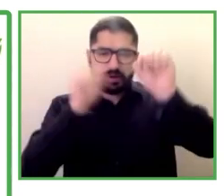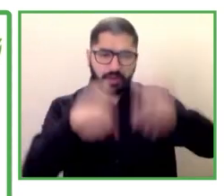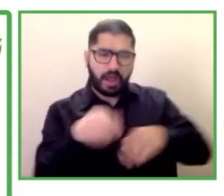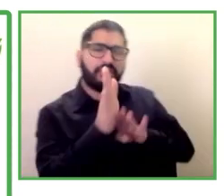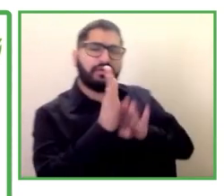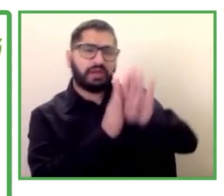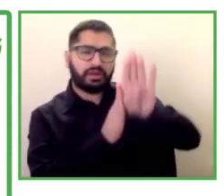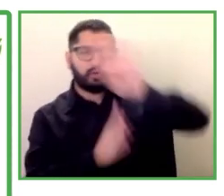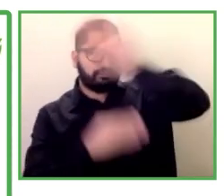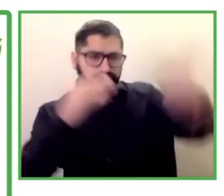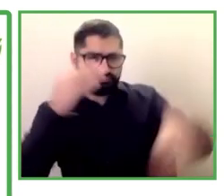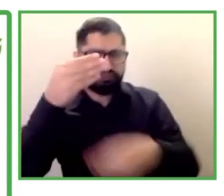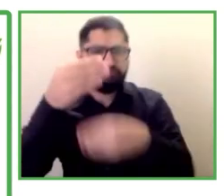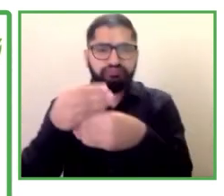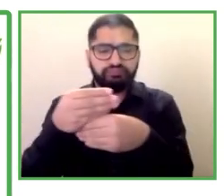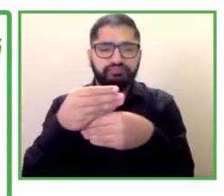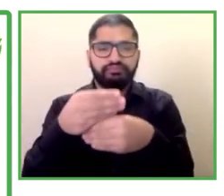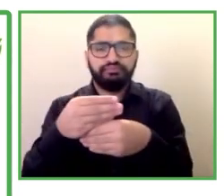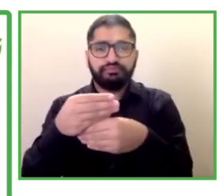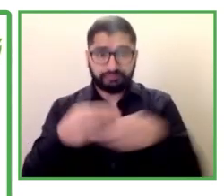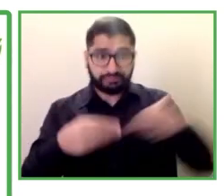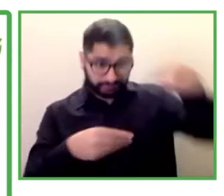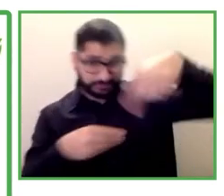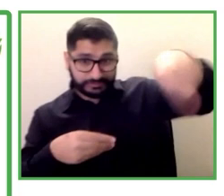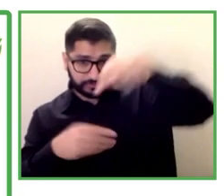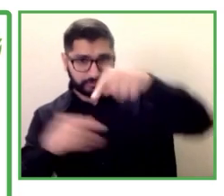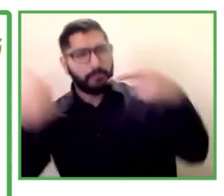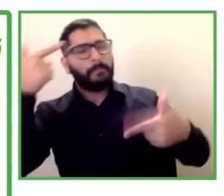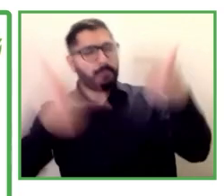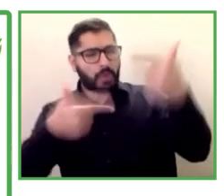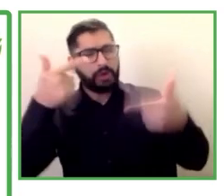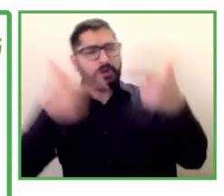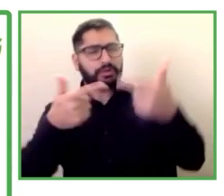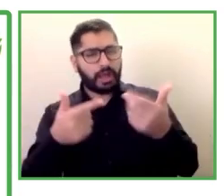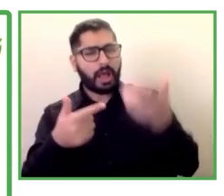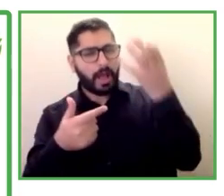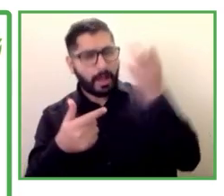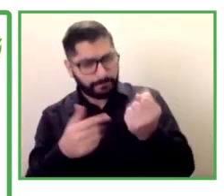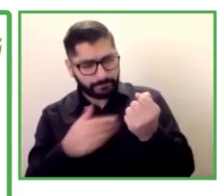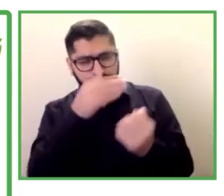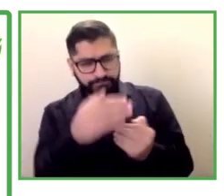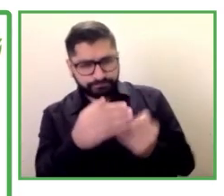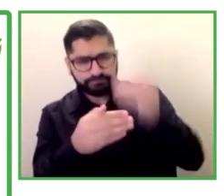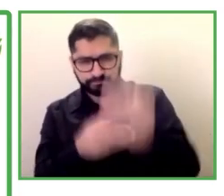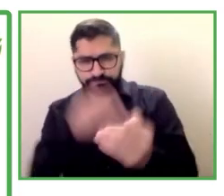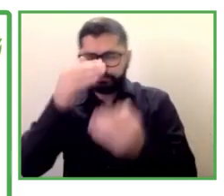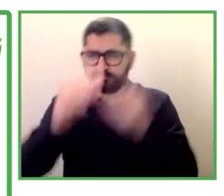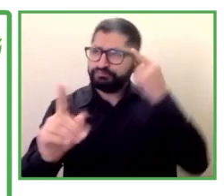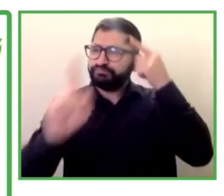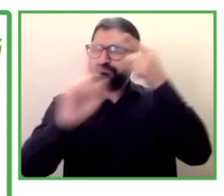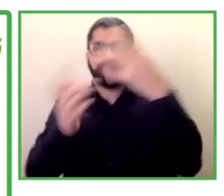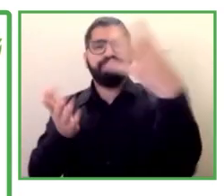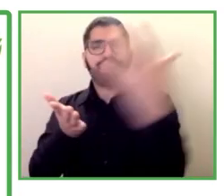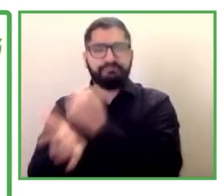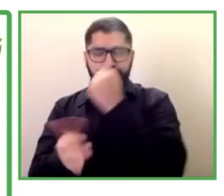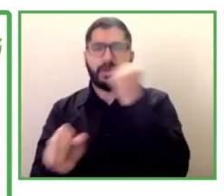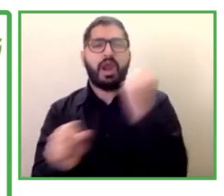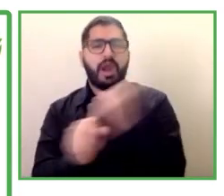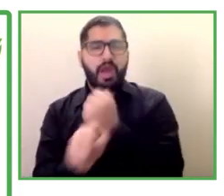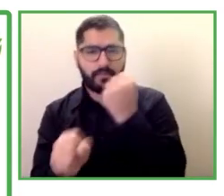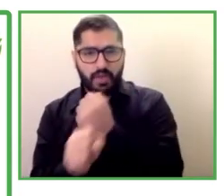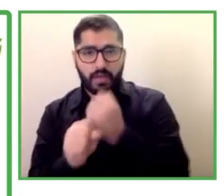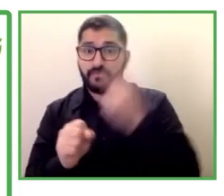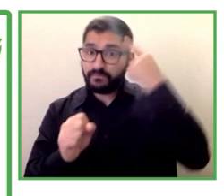estas políticas que avanzan el éxito laboral para personas con discapacidades próximas y positivas